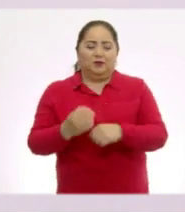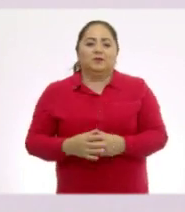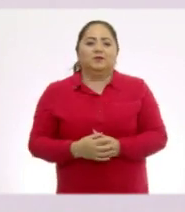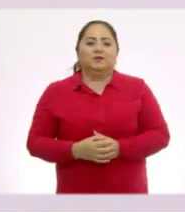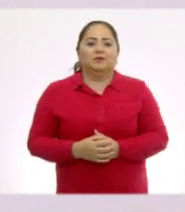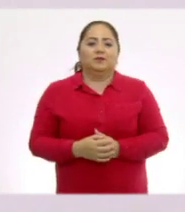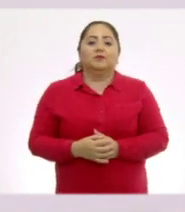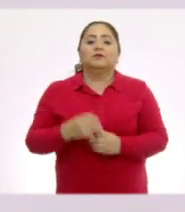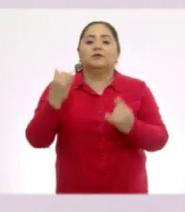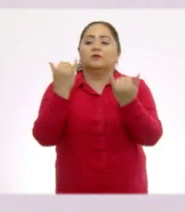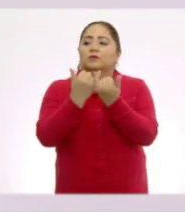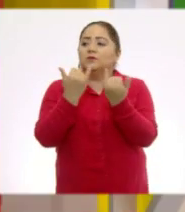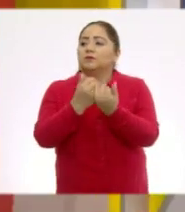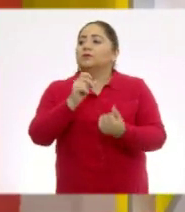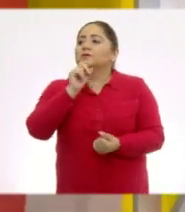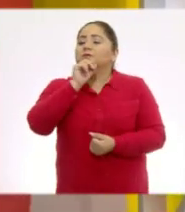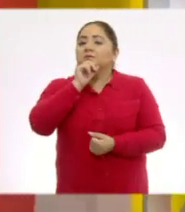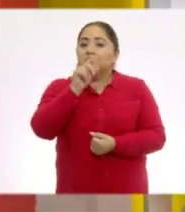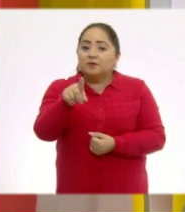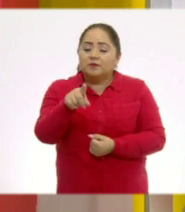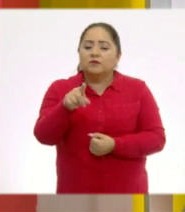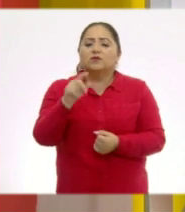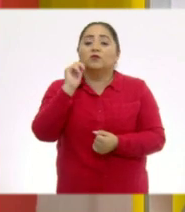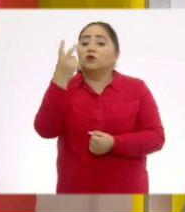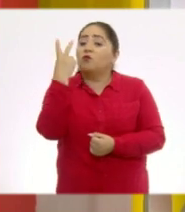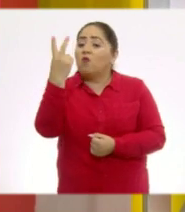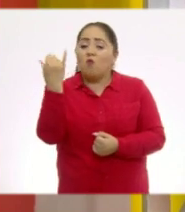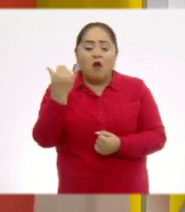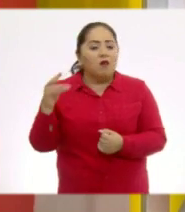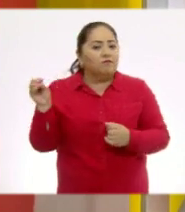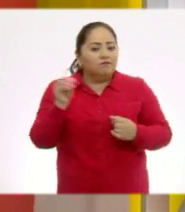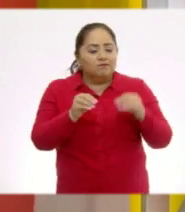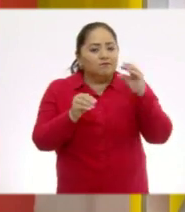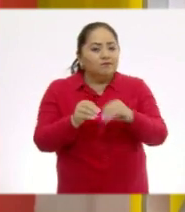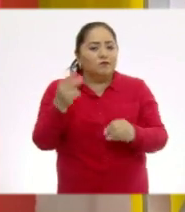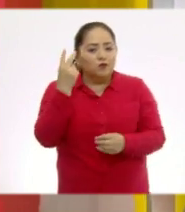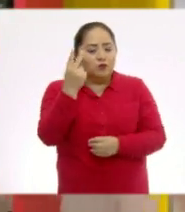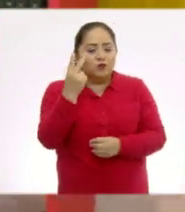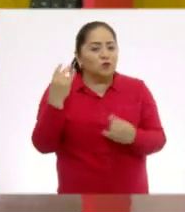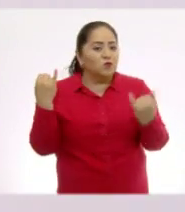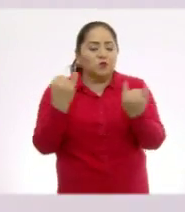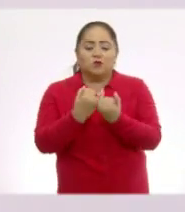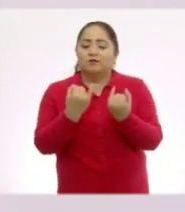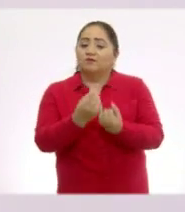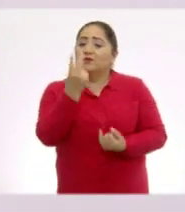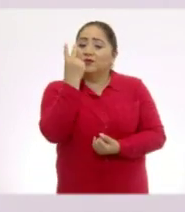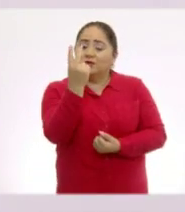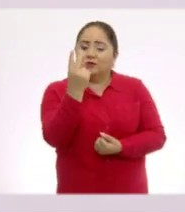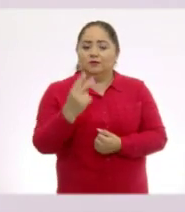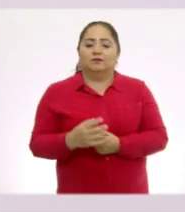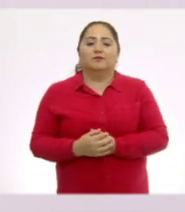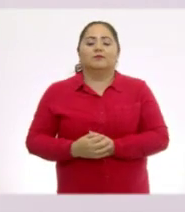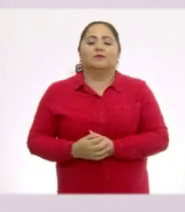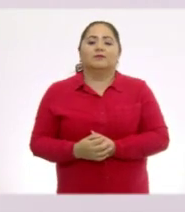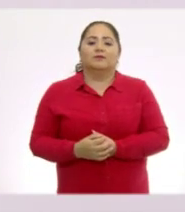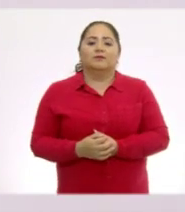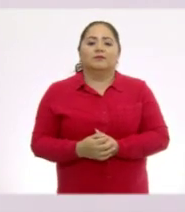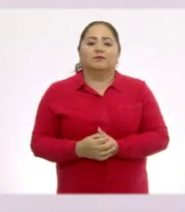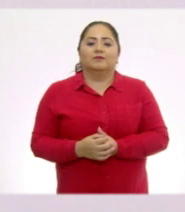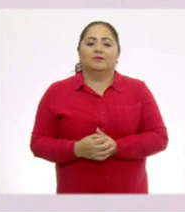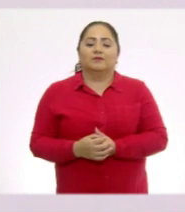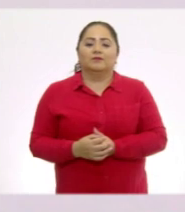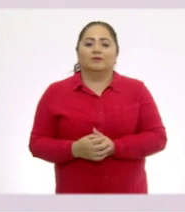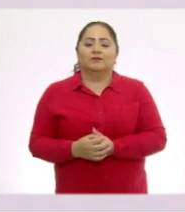Sí. Y también está formada con dos piezas del tangram. Solo dos piezas. ¡Qué difícil